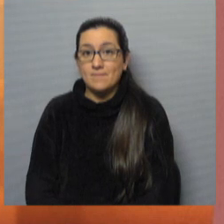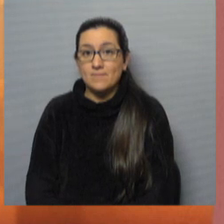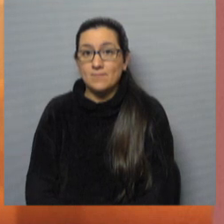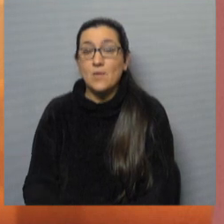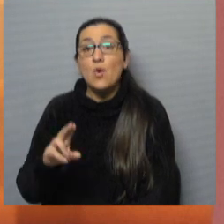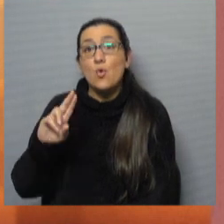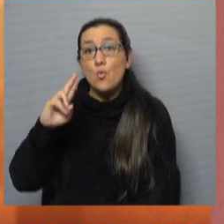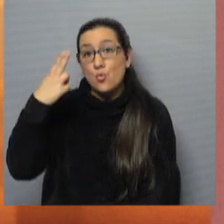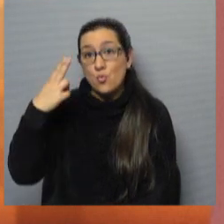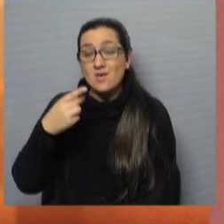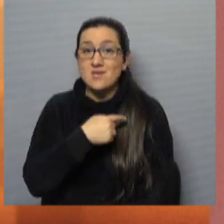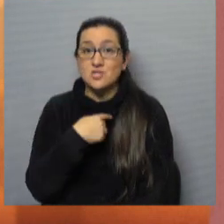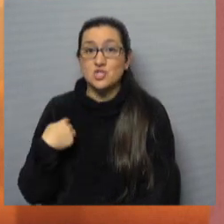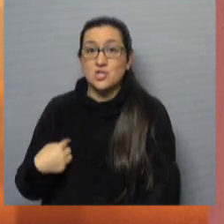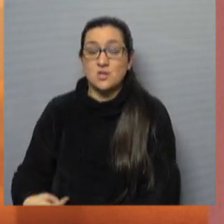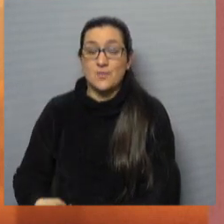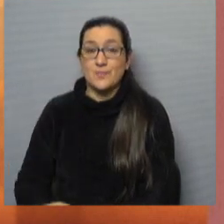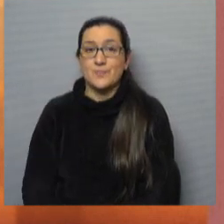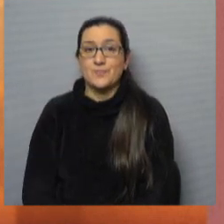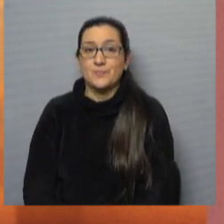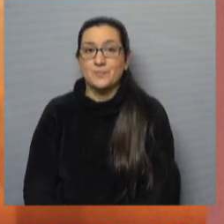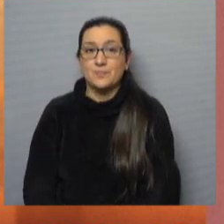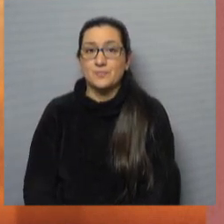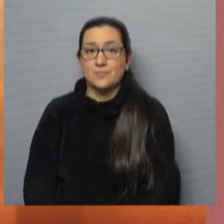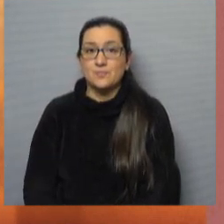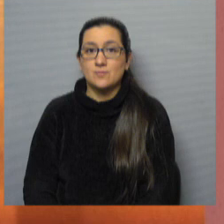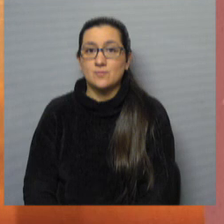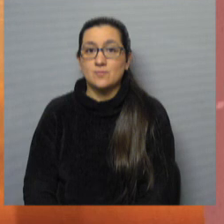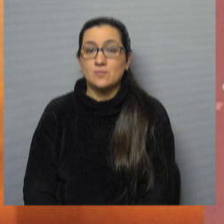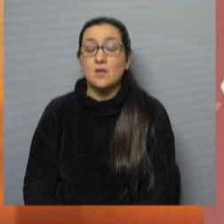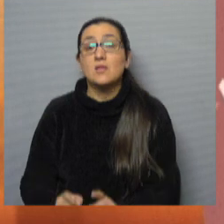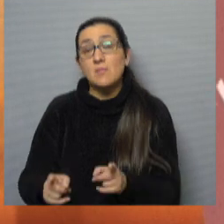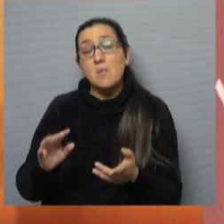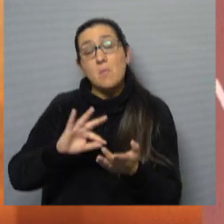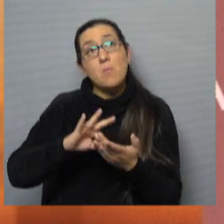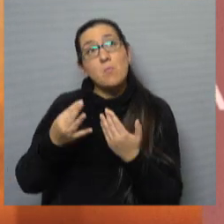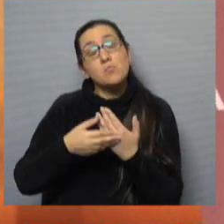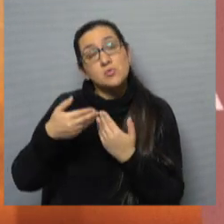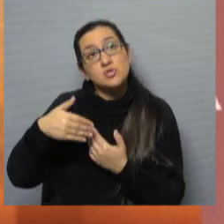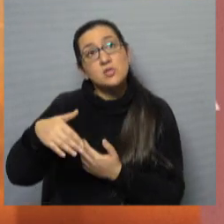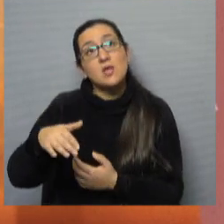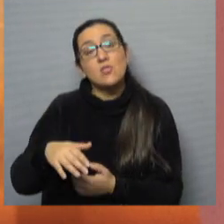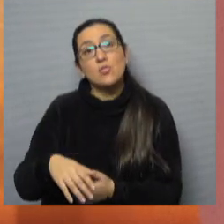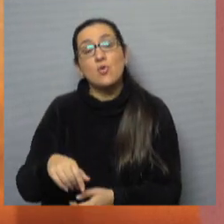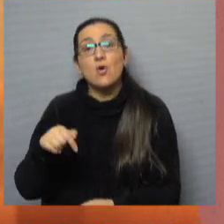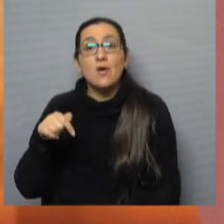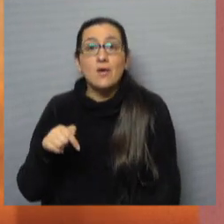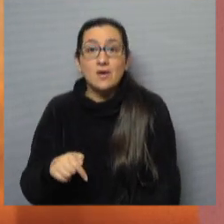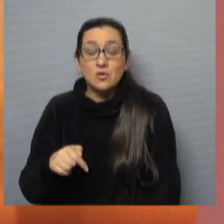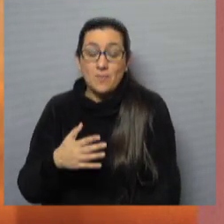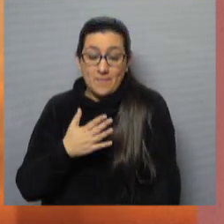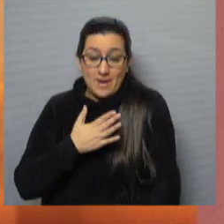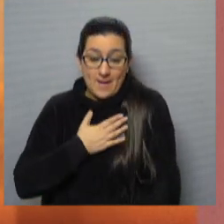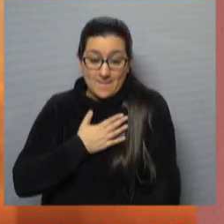Uruguay y China. Y proyectando esta tónica, a mi